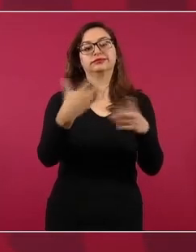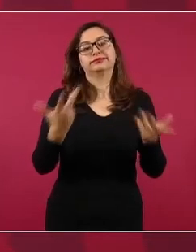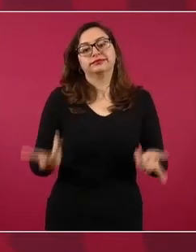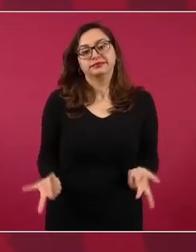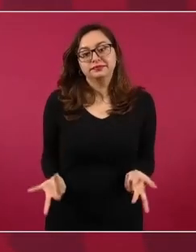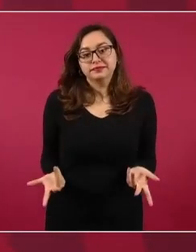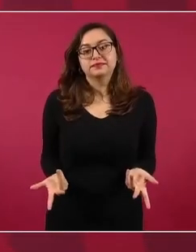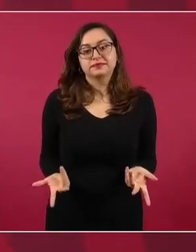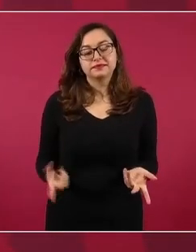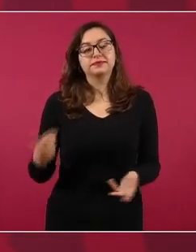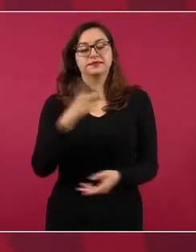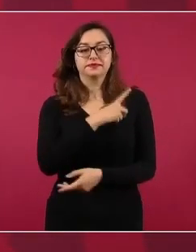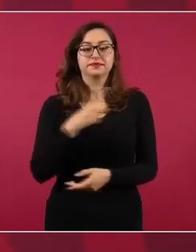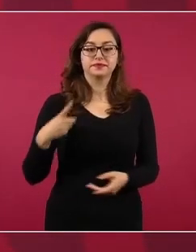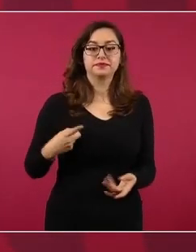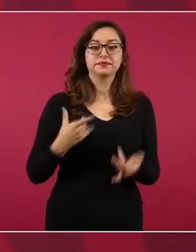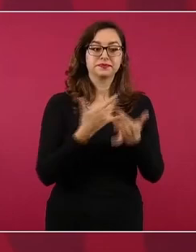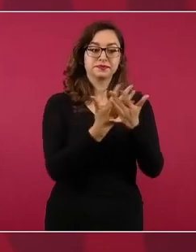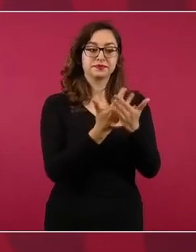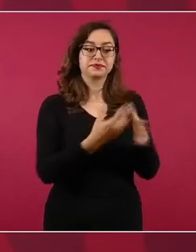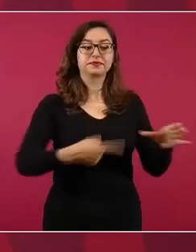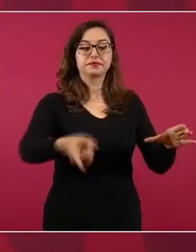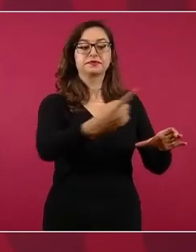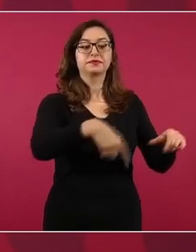de mero arriba. Ahora,